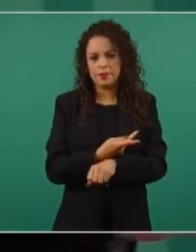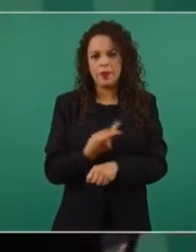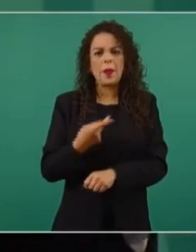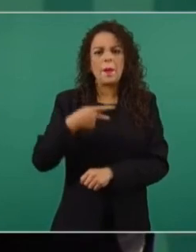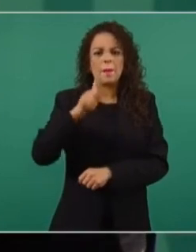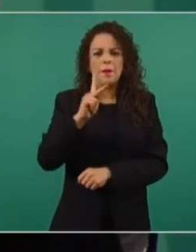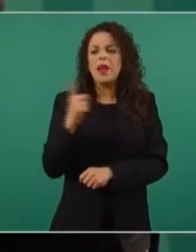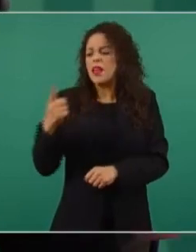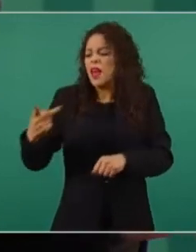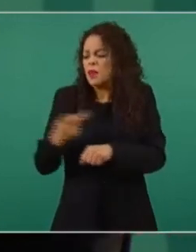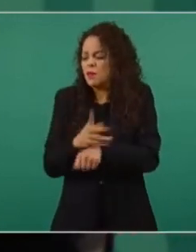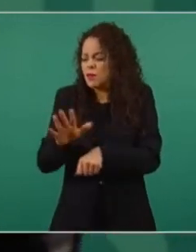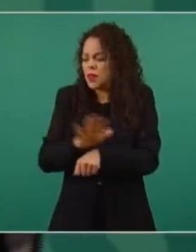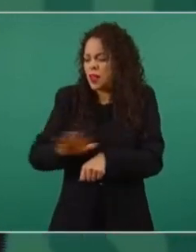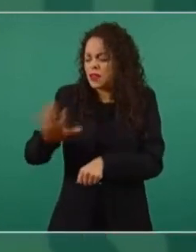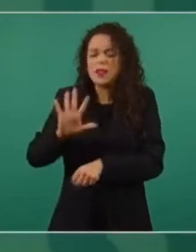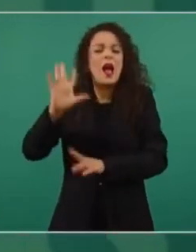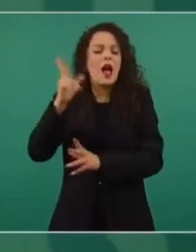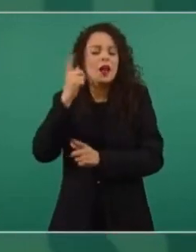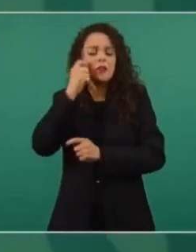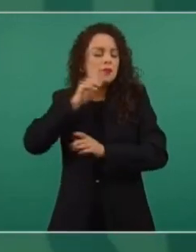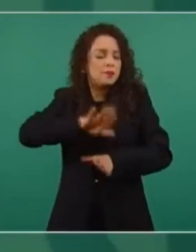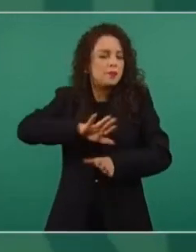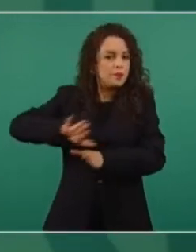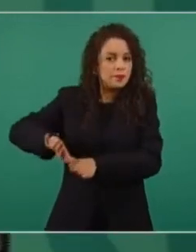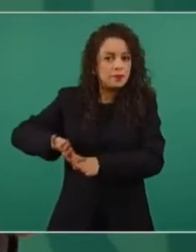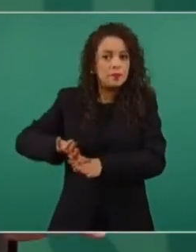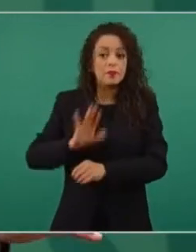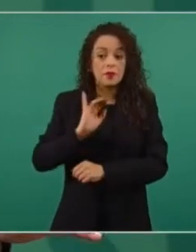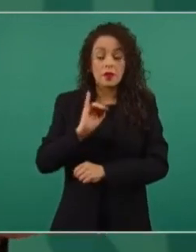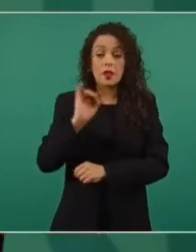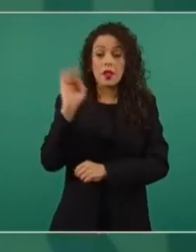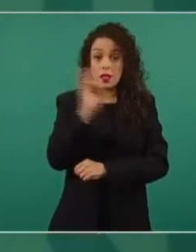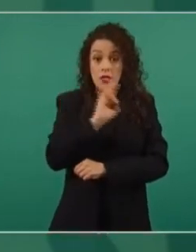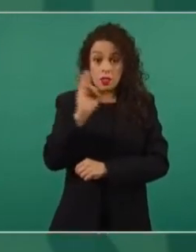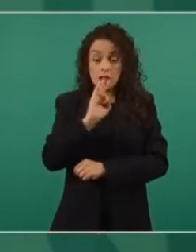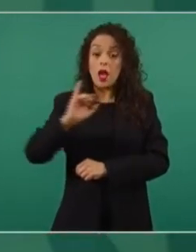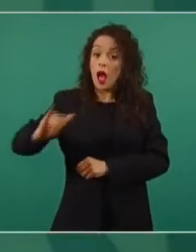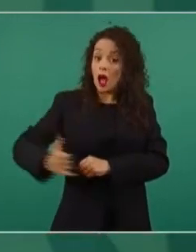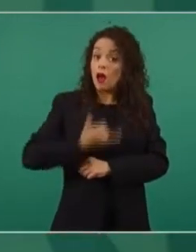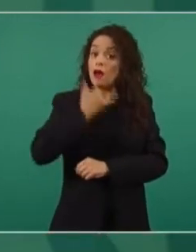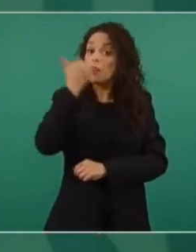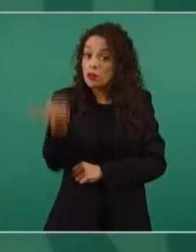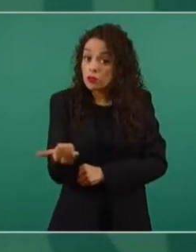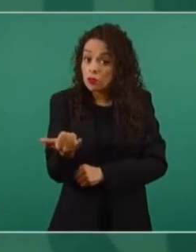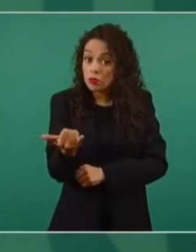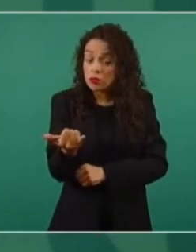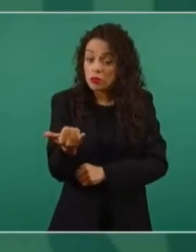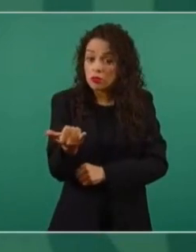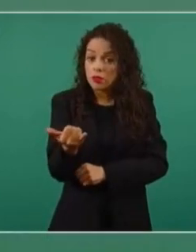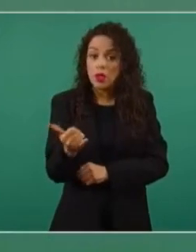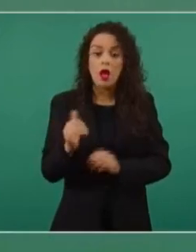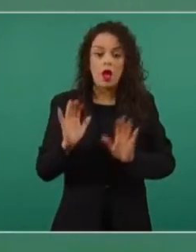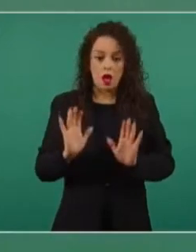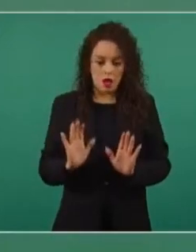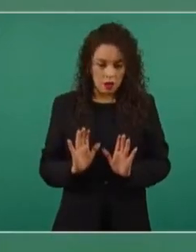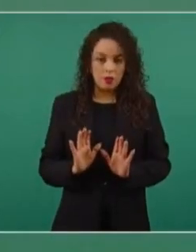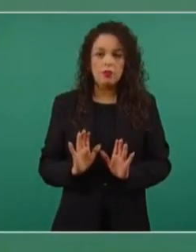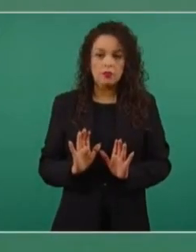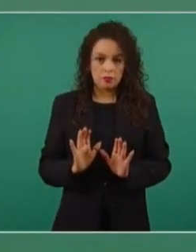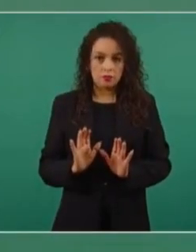sucedido si se cometió un error se va